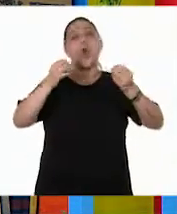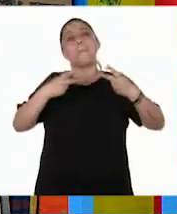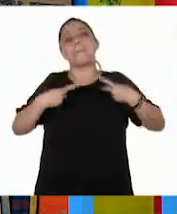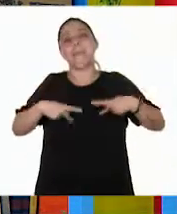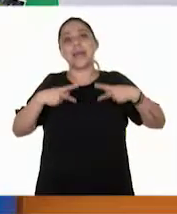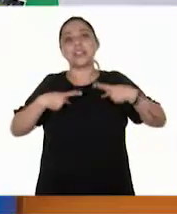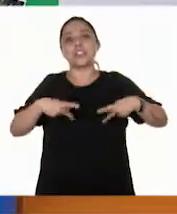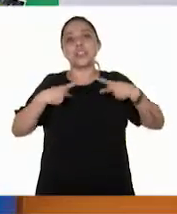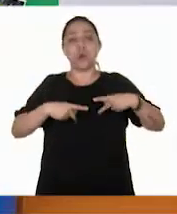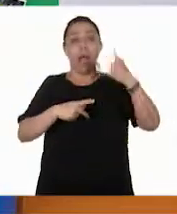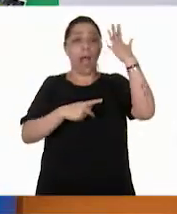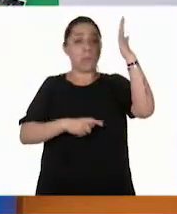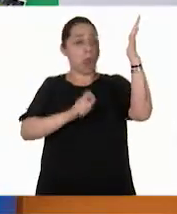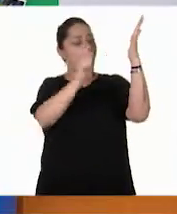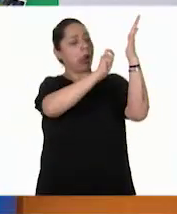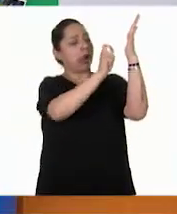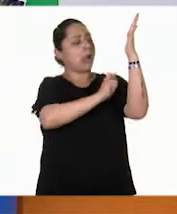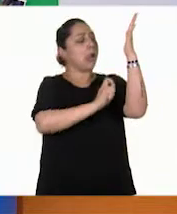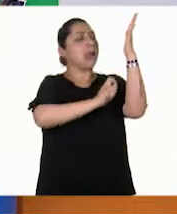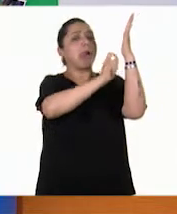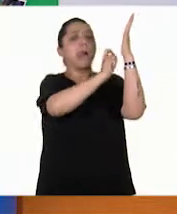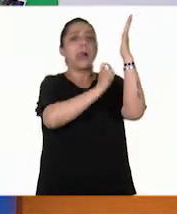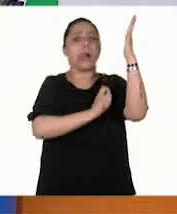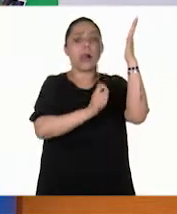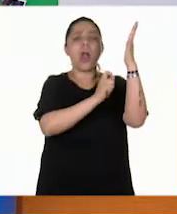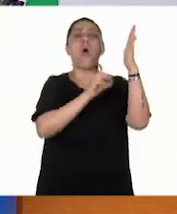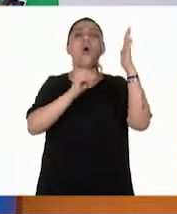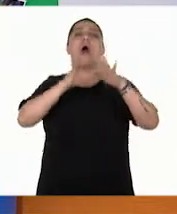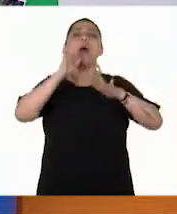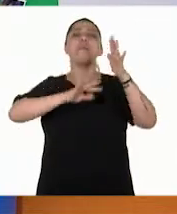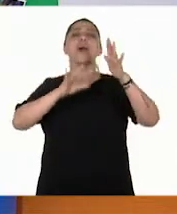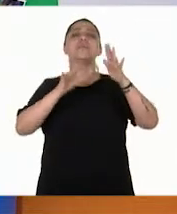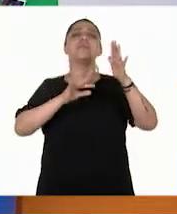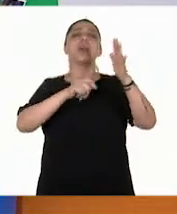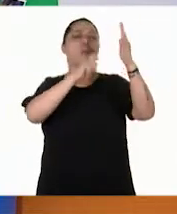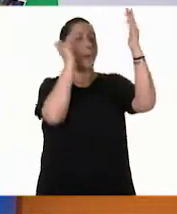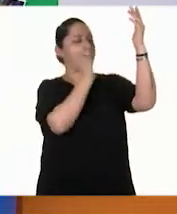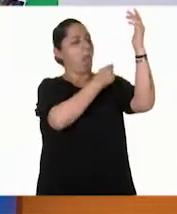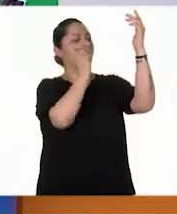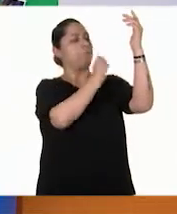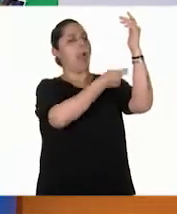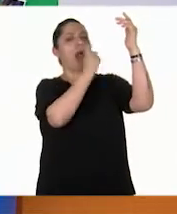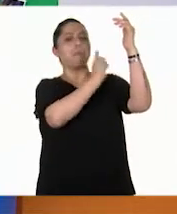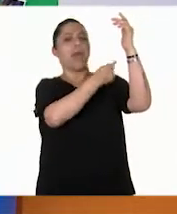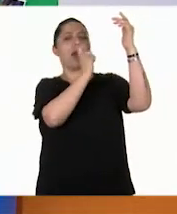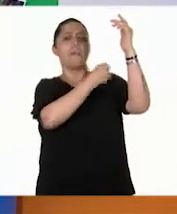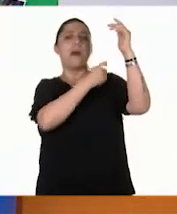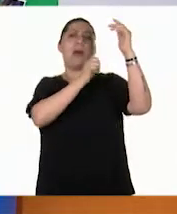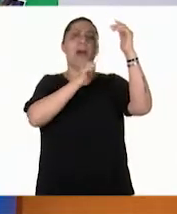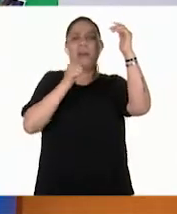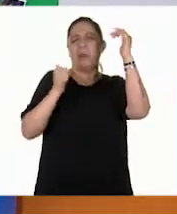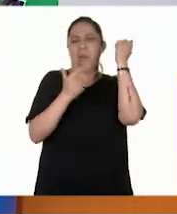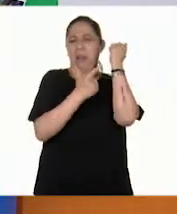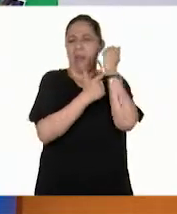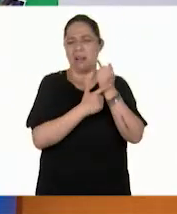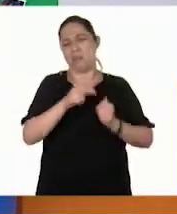a rayar los árboles. No hay que hacerlo. Les pegan cosas, les ponen clavos para poner letreros y no se vale. Hay